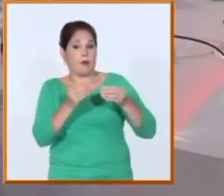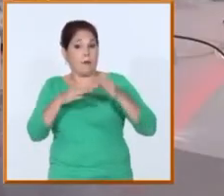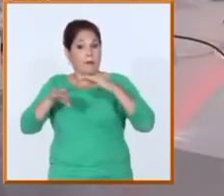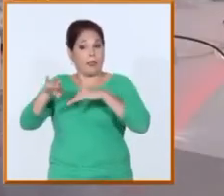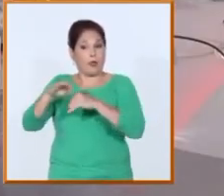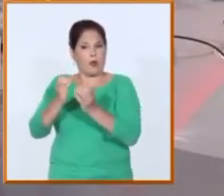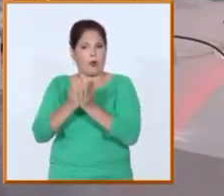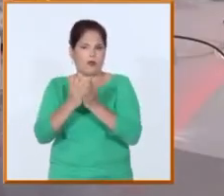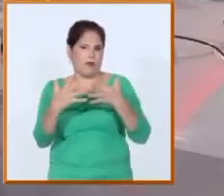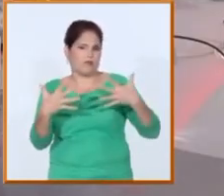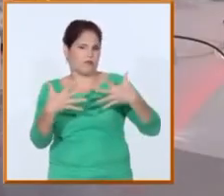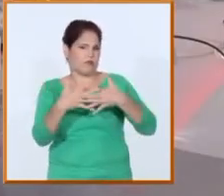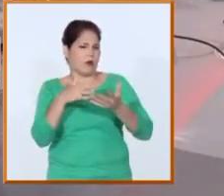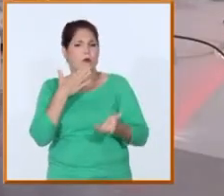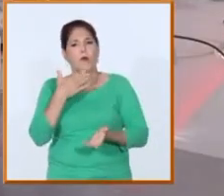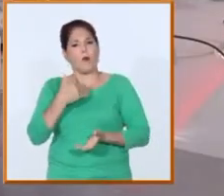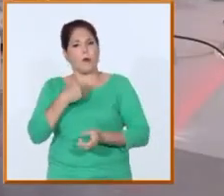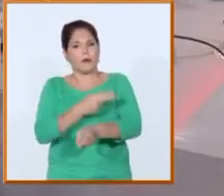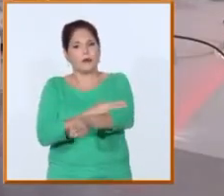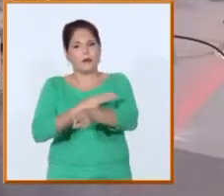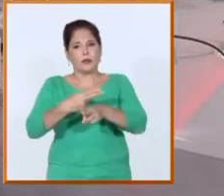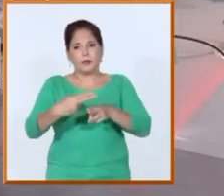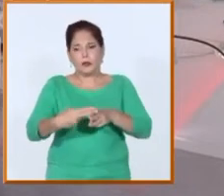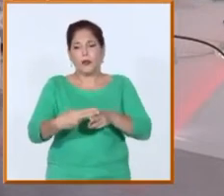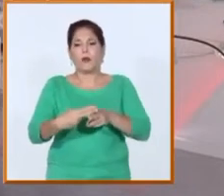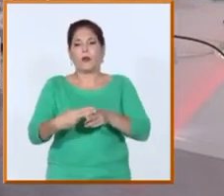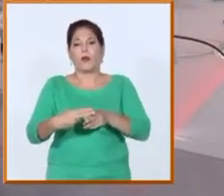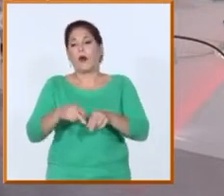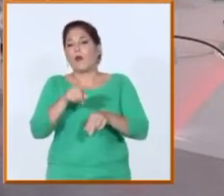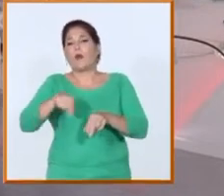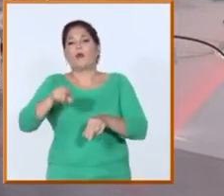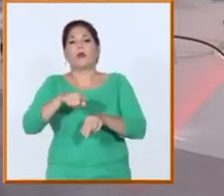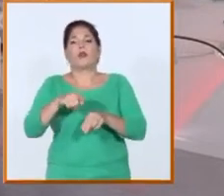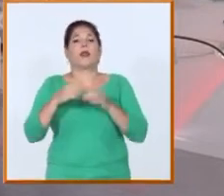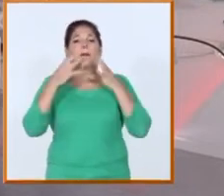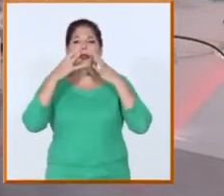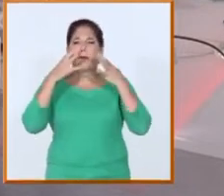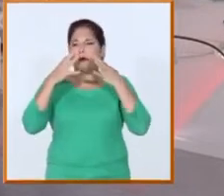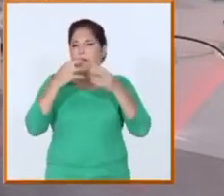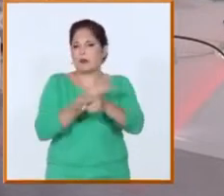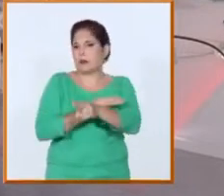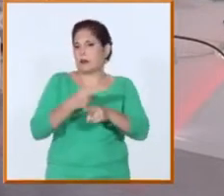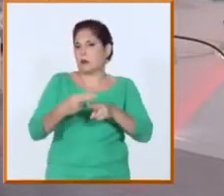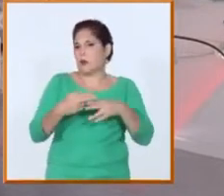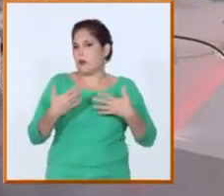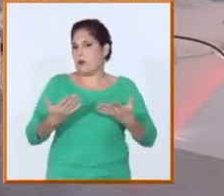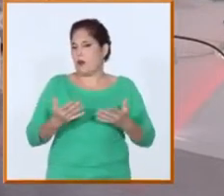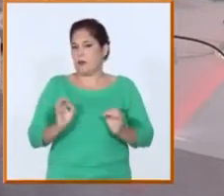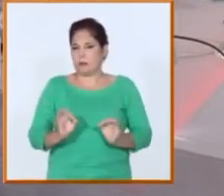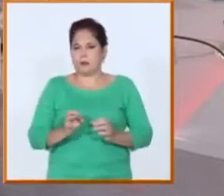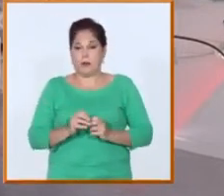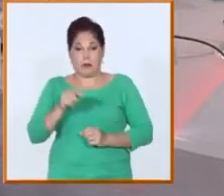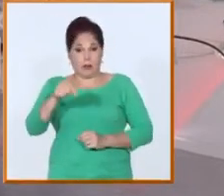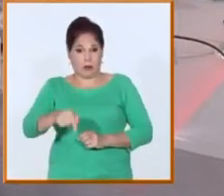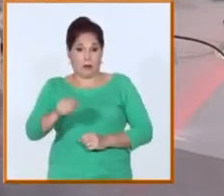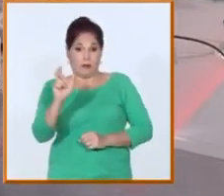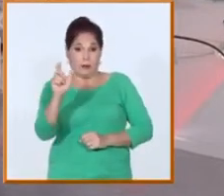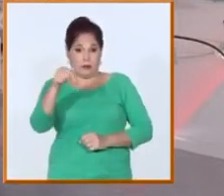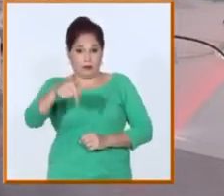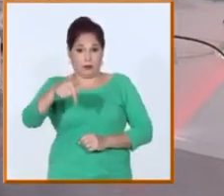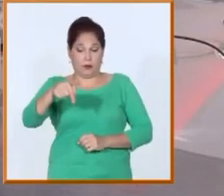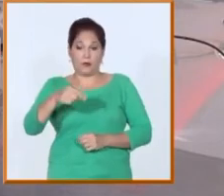¿Cómo ha sido esa trayectoria? ¿Cuáles son los momentos que usted marcaría de esa formación hasta llegar a esta importante